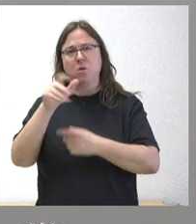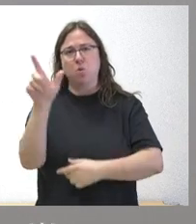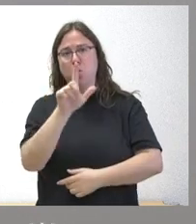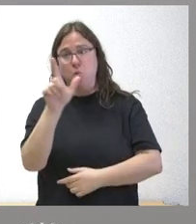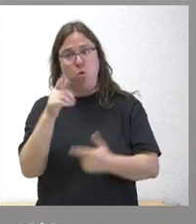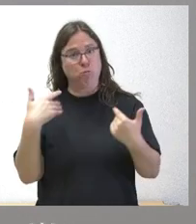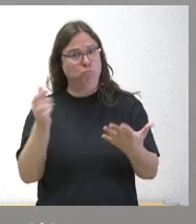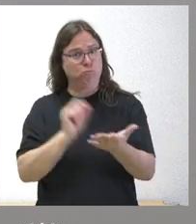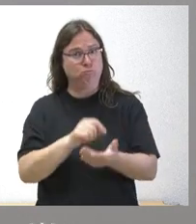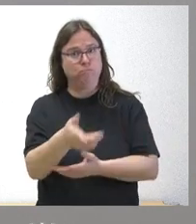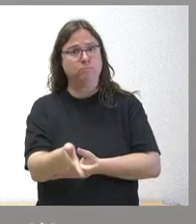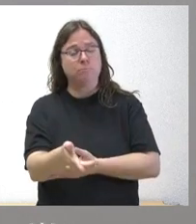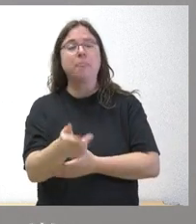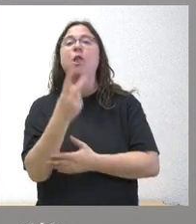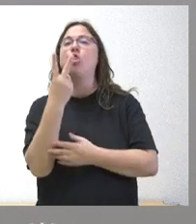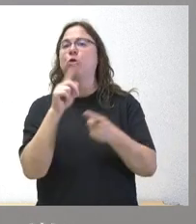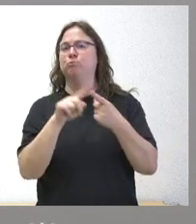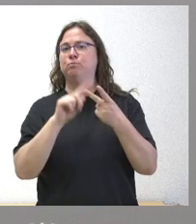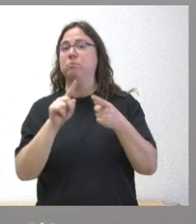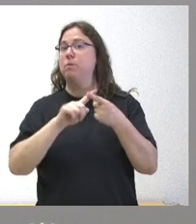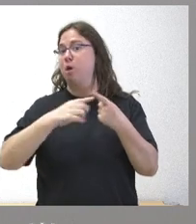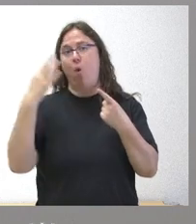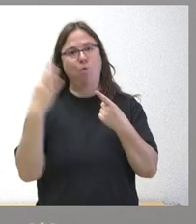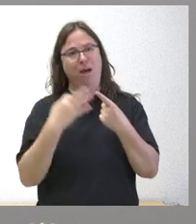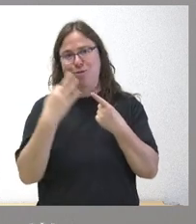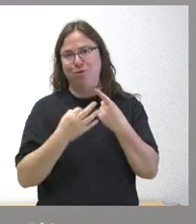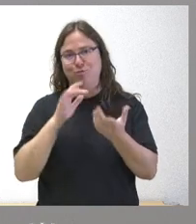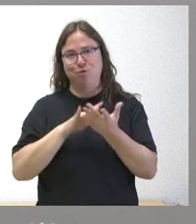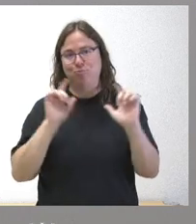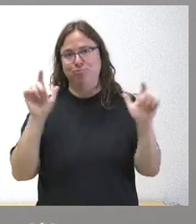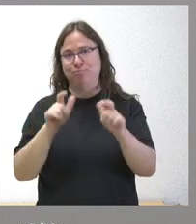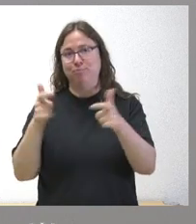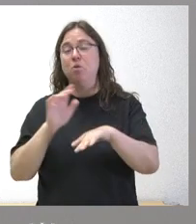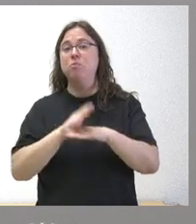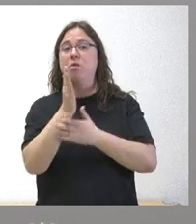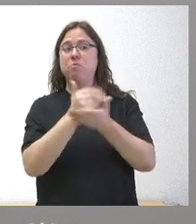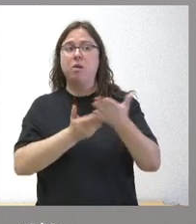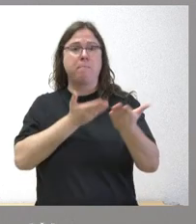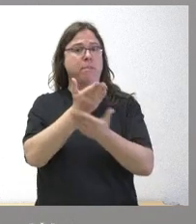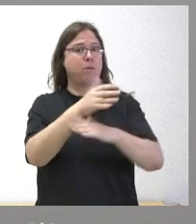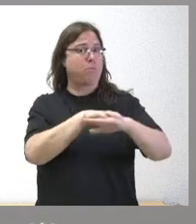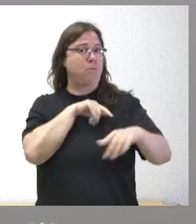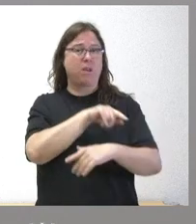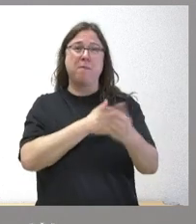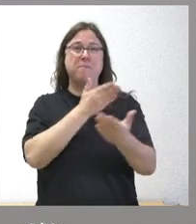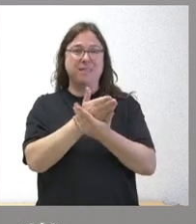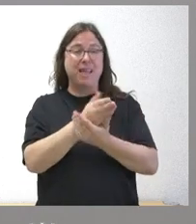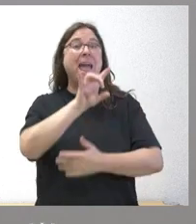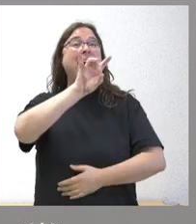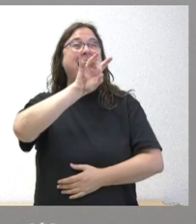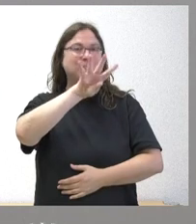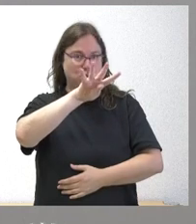carácter inmediato tiene dos referencias primero su obligatorio y su convocatoria porque la mayor parte de las comunidades lo hemos pedido fíjense 14